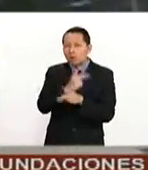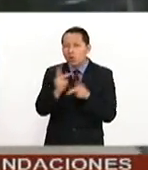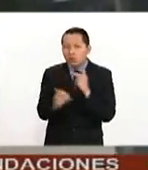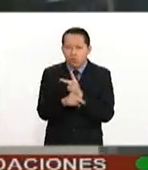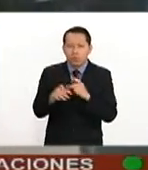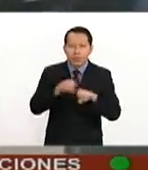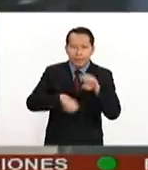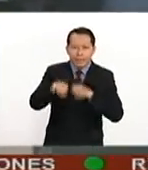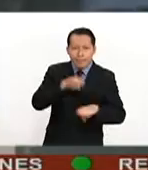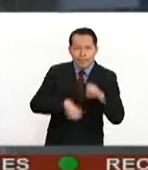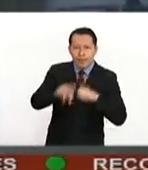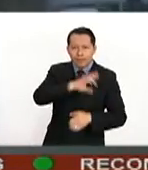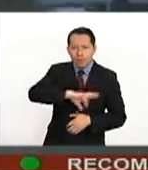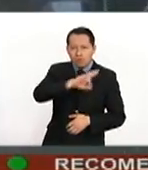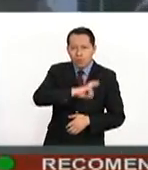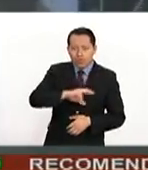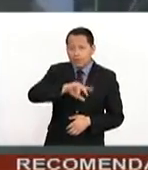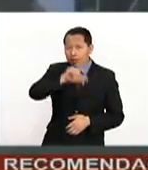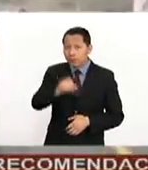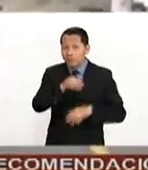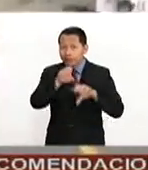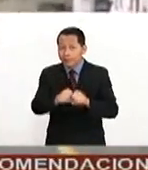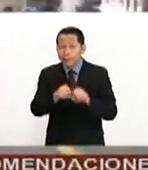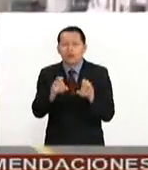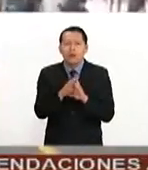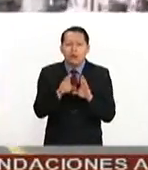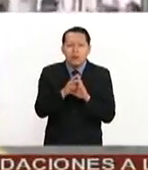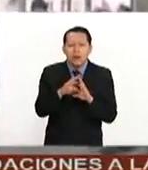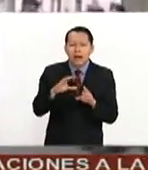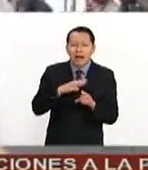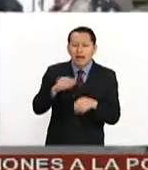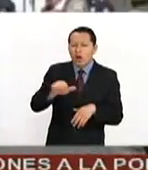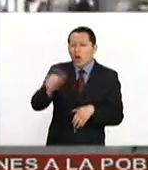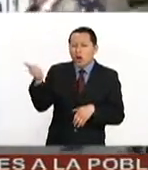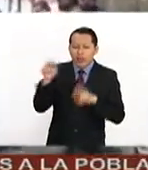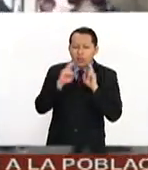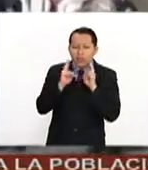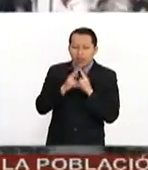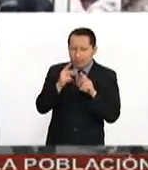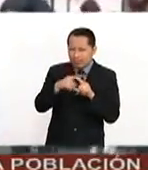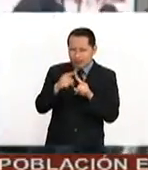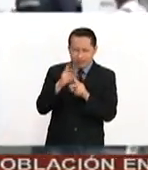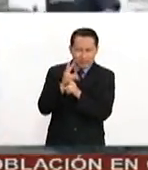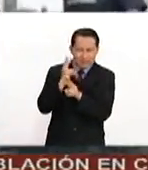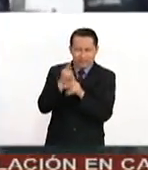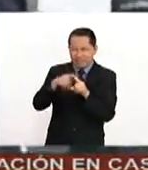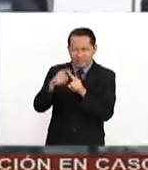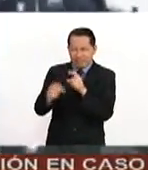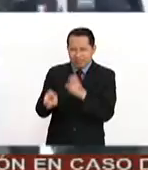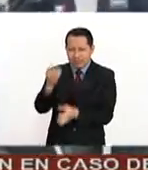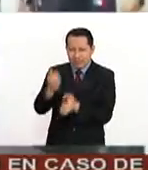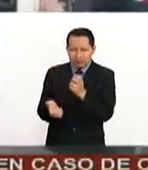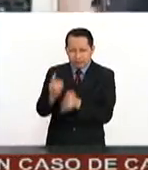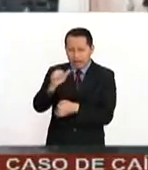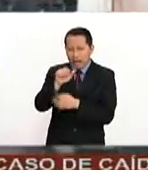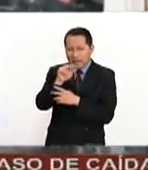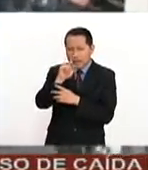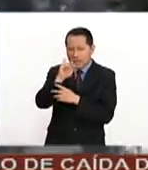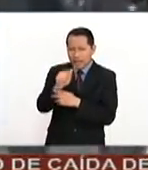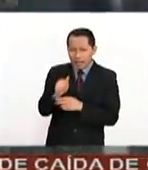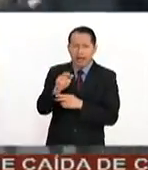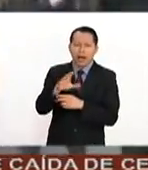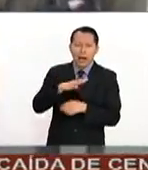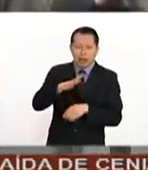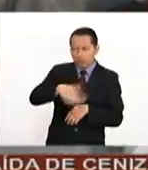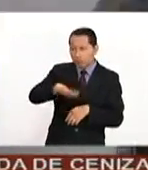empresas particulares. Después de la detención, se reportó la quema de otras unidades en el municipio de Arteaga. Las autoridades buscan a